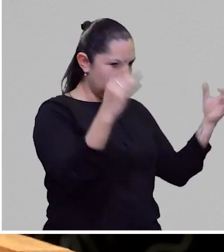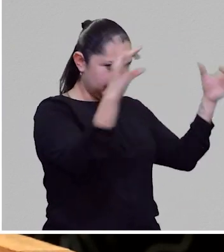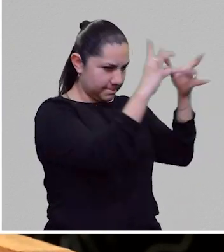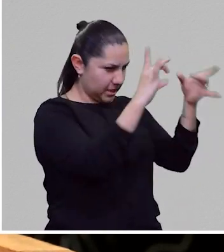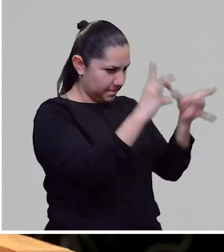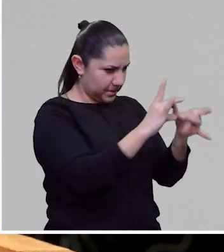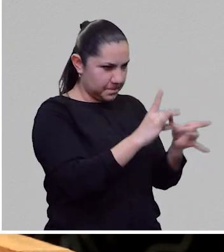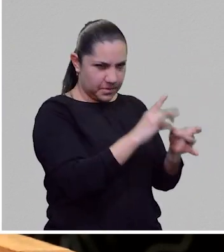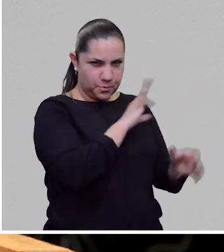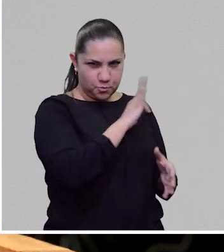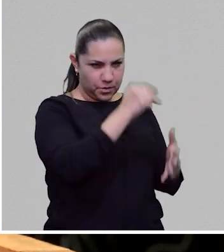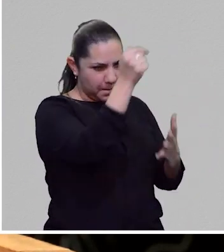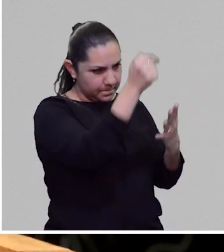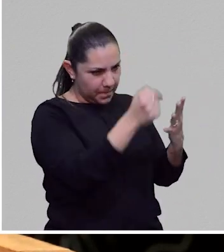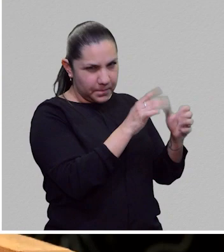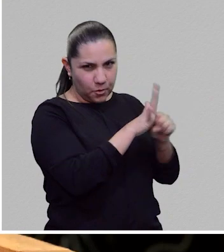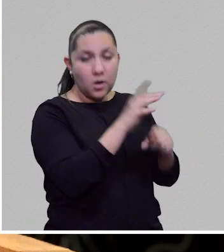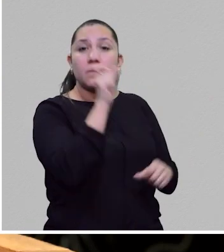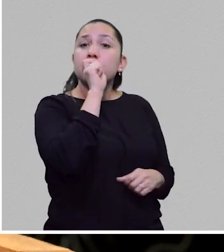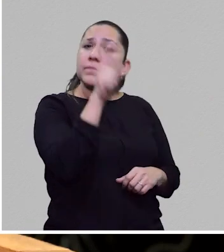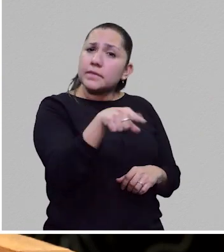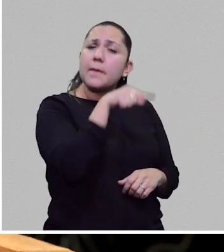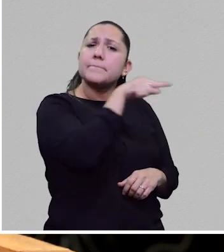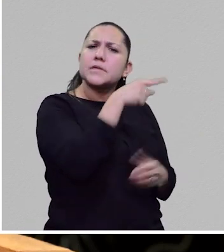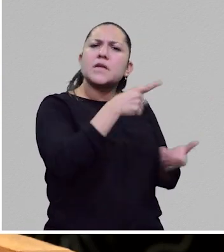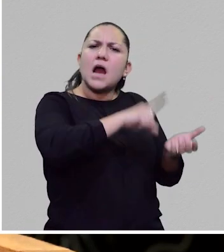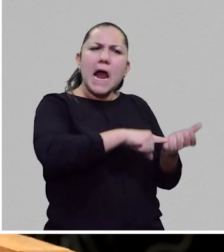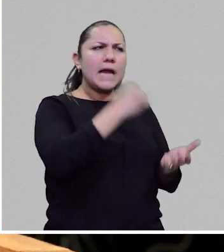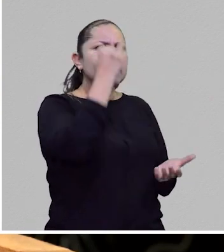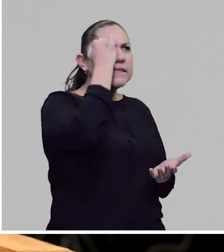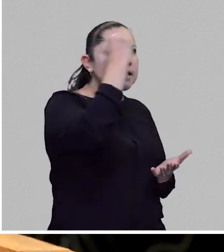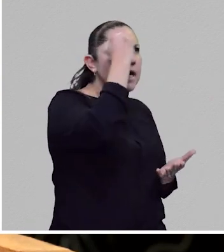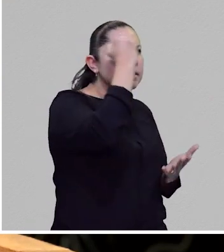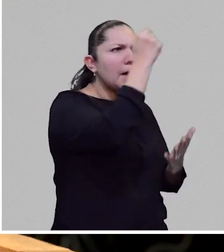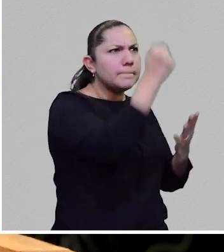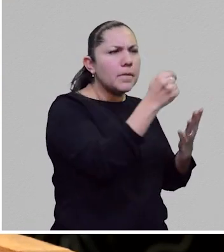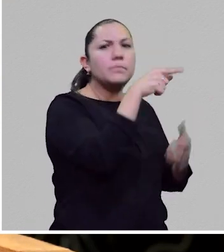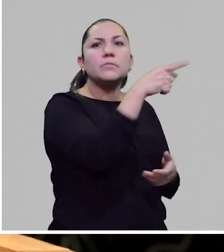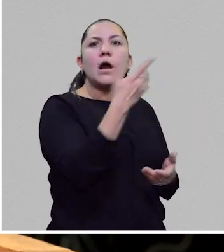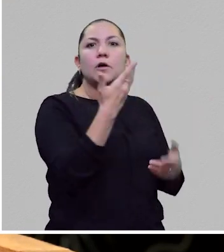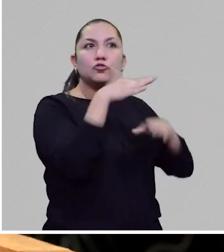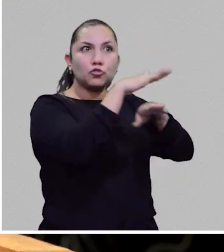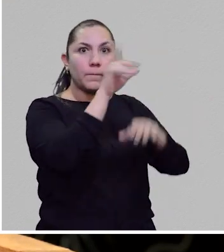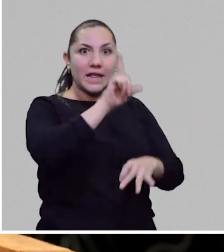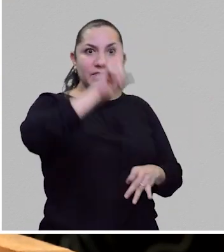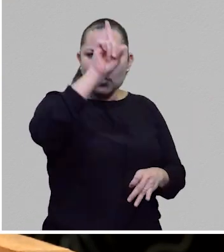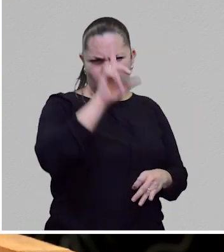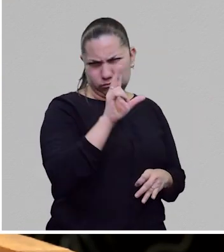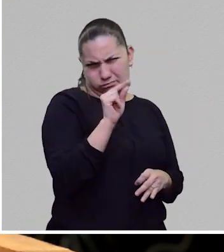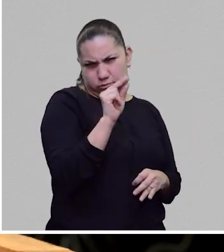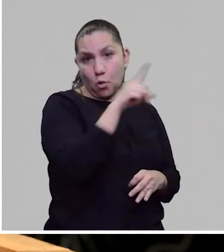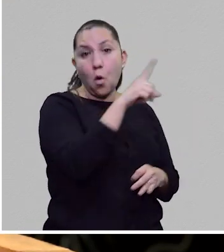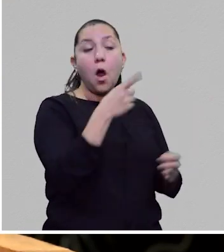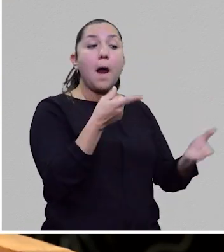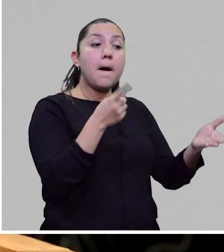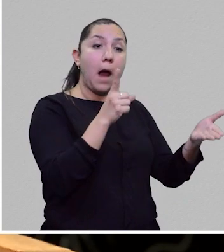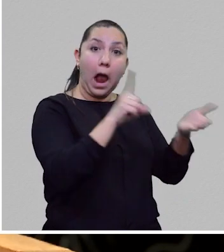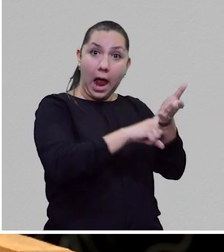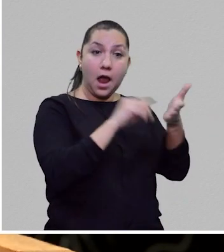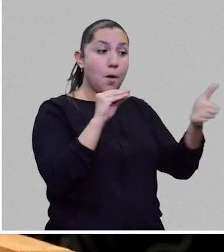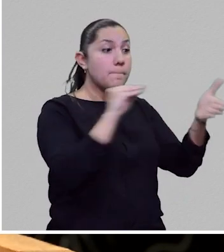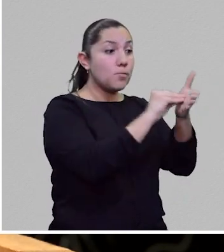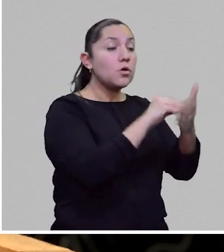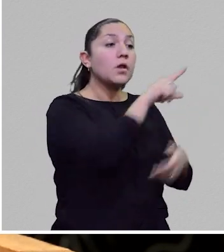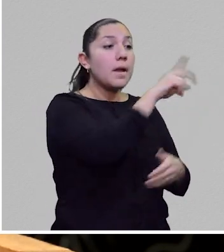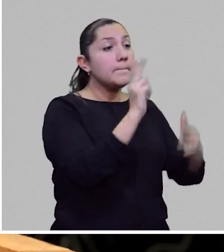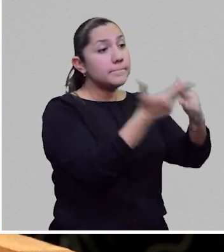que en estas leyes, en las leyes, en las tablas de la ley se habla mucho de Dios, pero no solamente, también dice no matarás o respetarás a tu padre, o hay cosas que